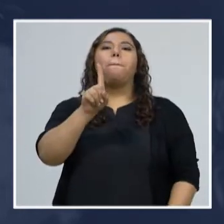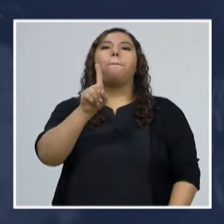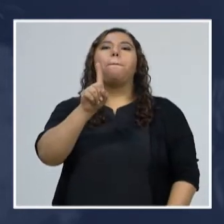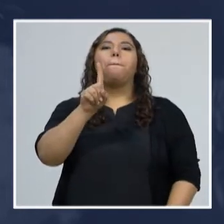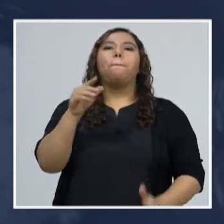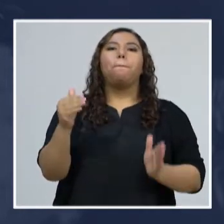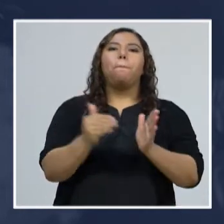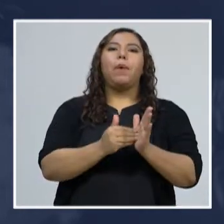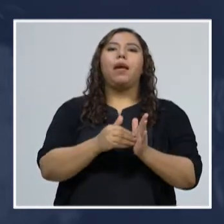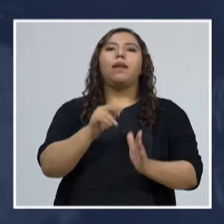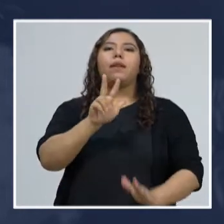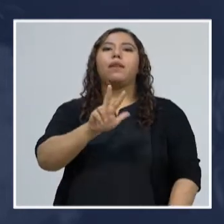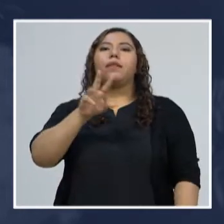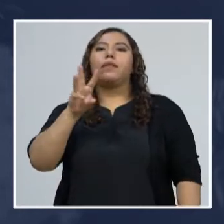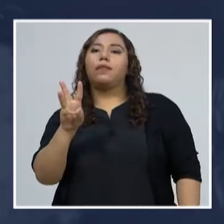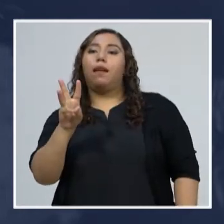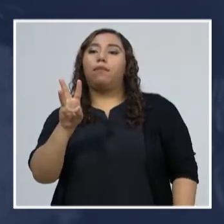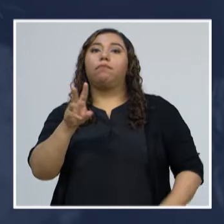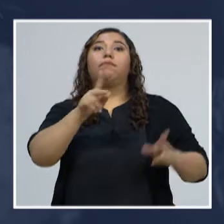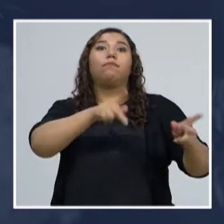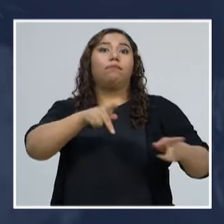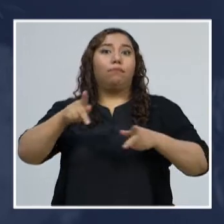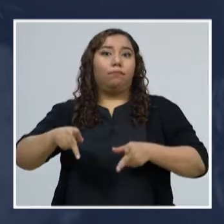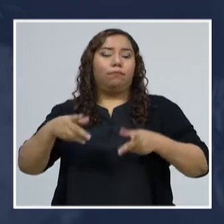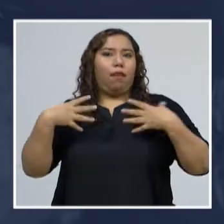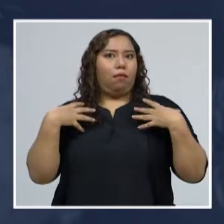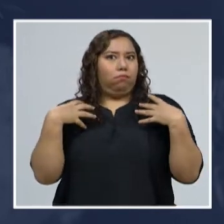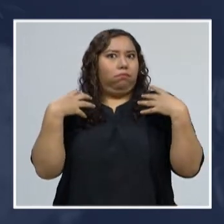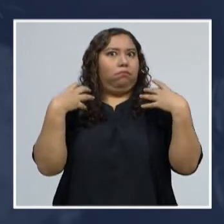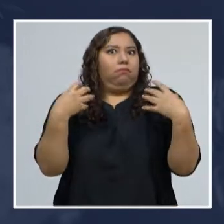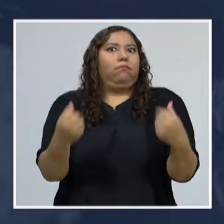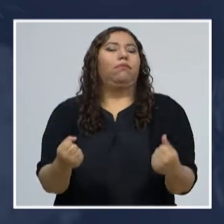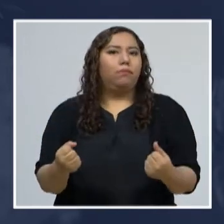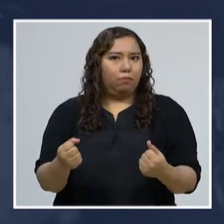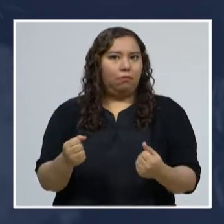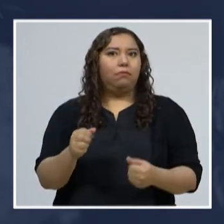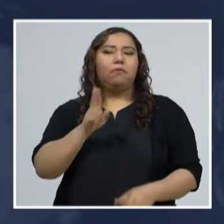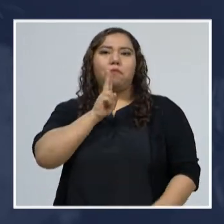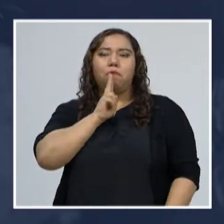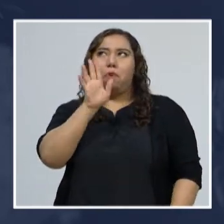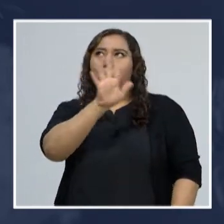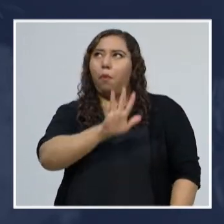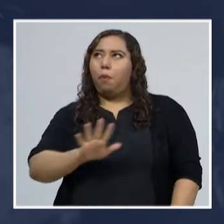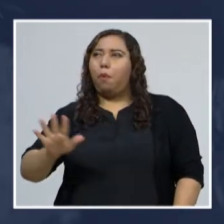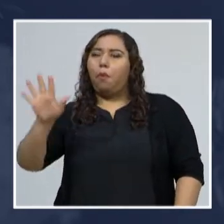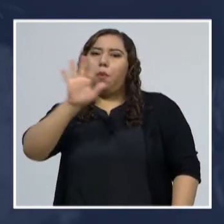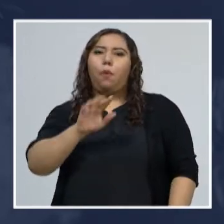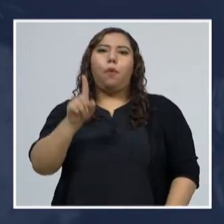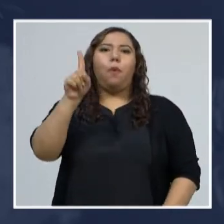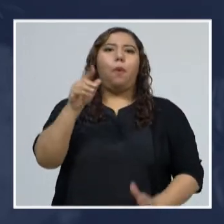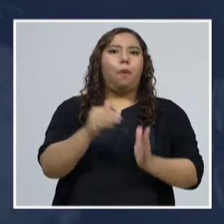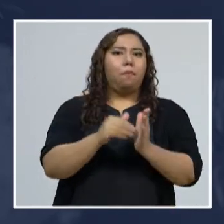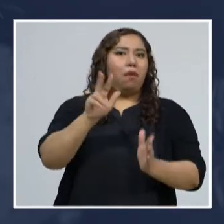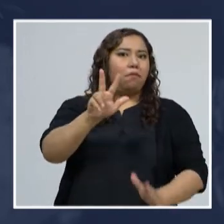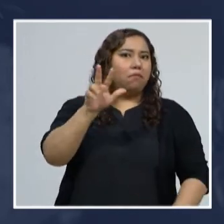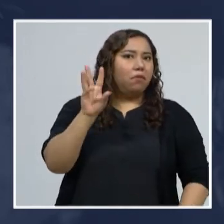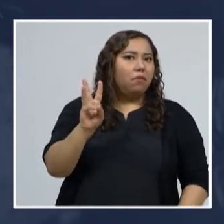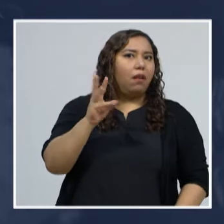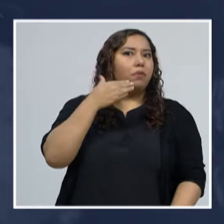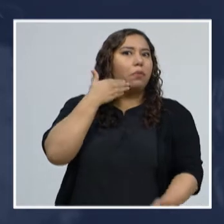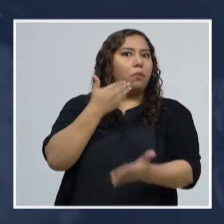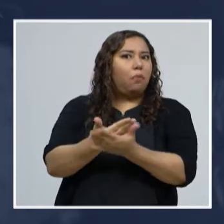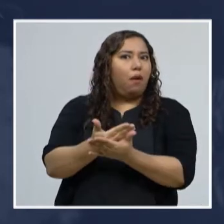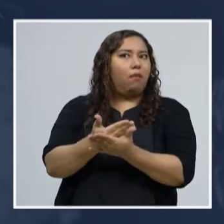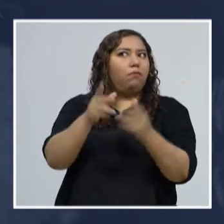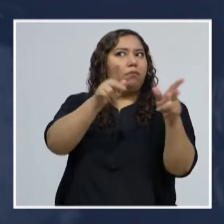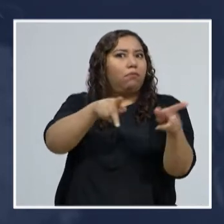nuevos recuperados, 1,036. En todo el país se registran unas cantidades positivas de nuevos